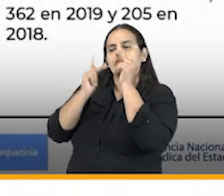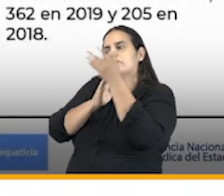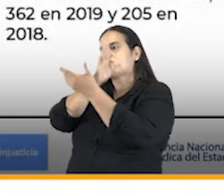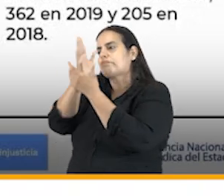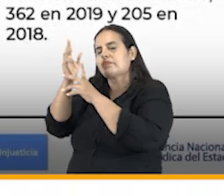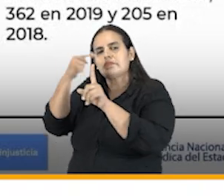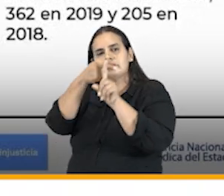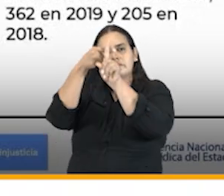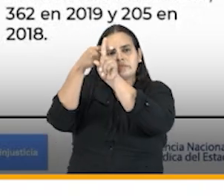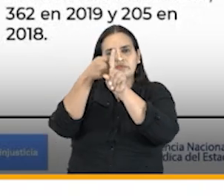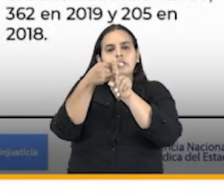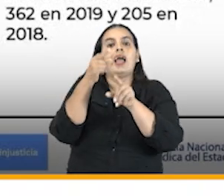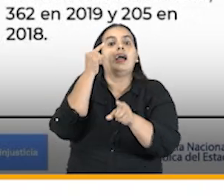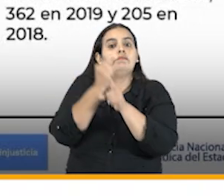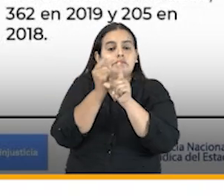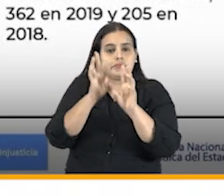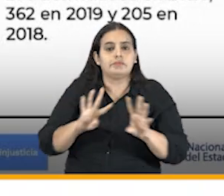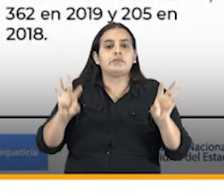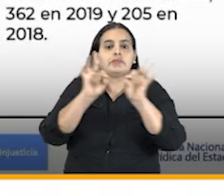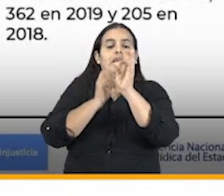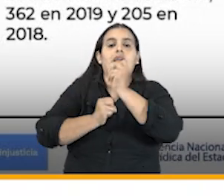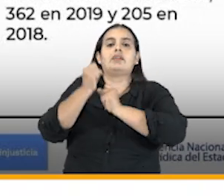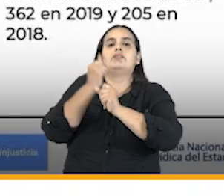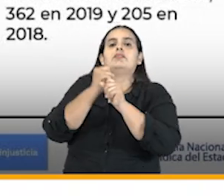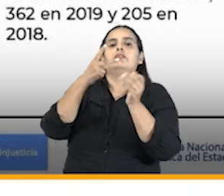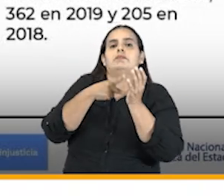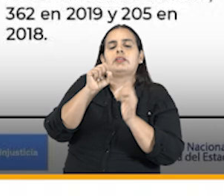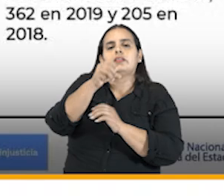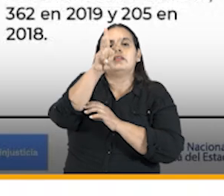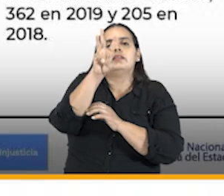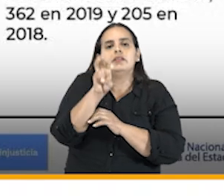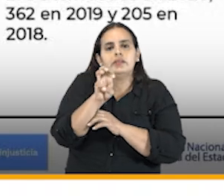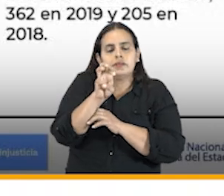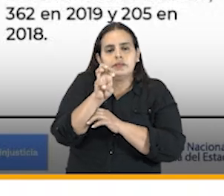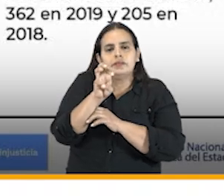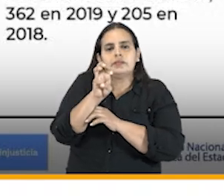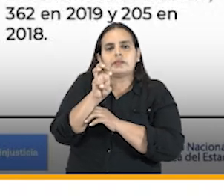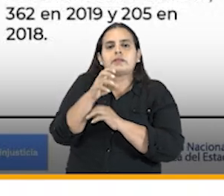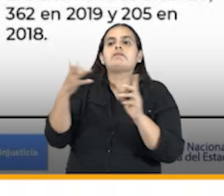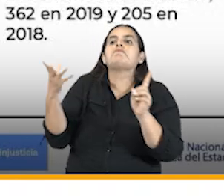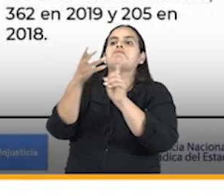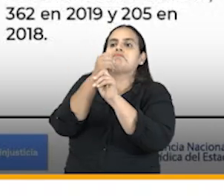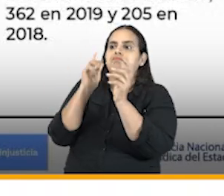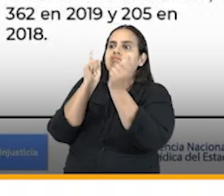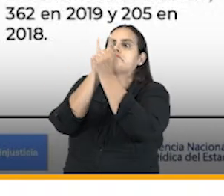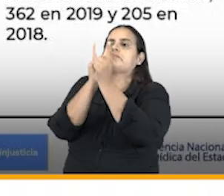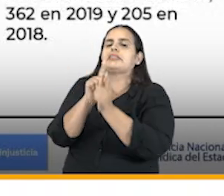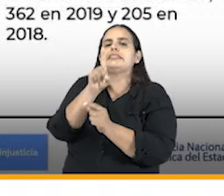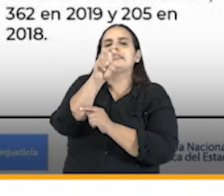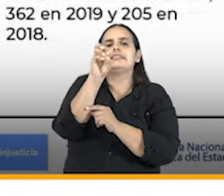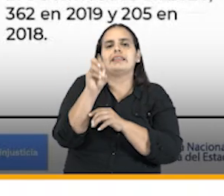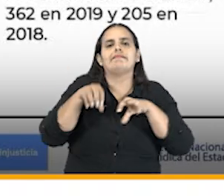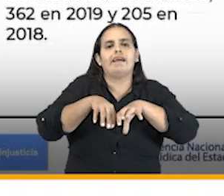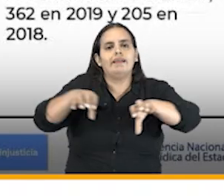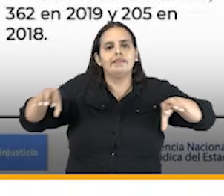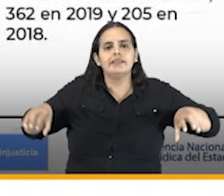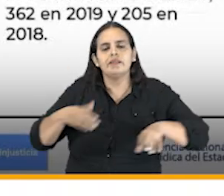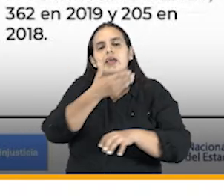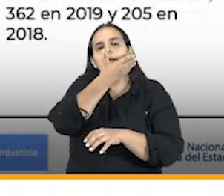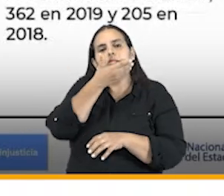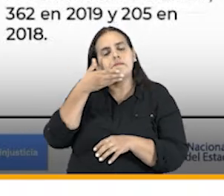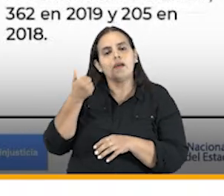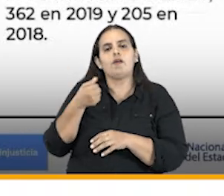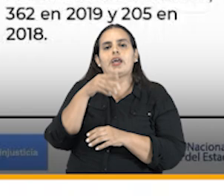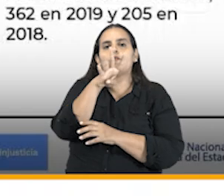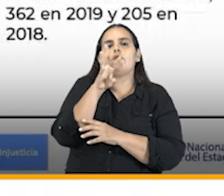Contraloría ha sido determinante en el año 2018 nos encontramos con 60 actividades de mejora y